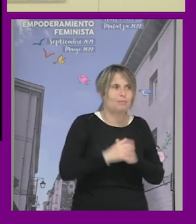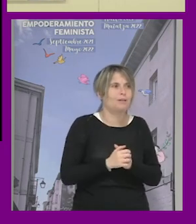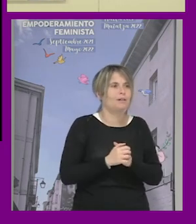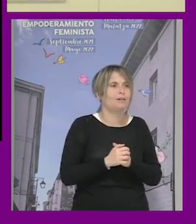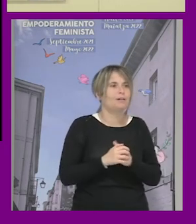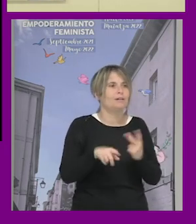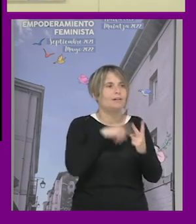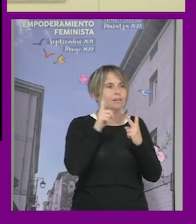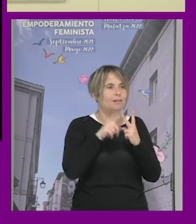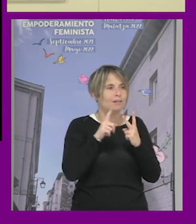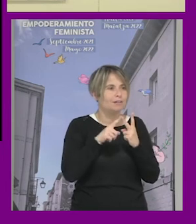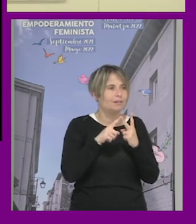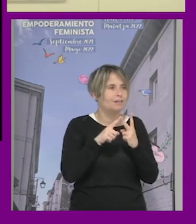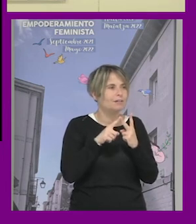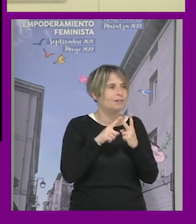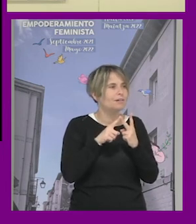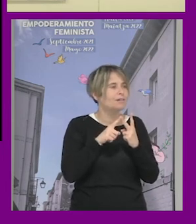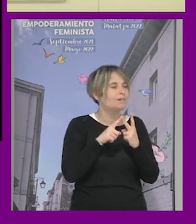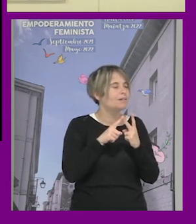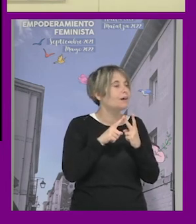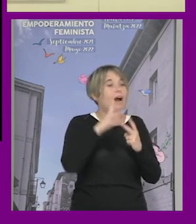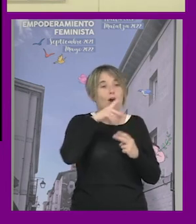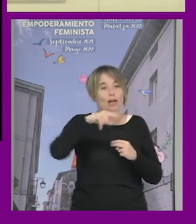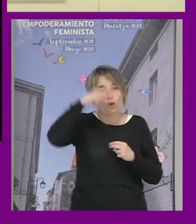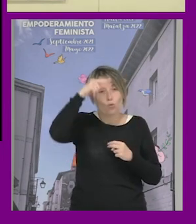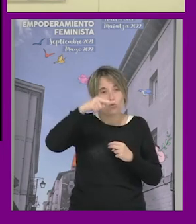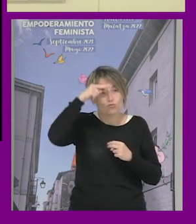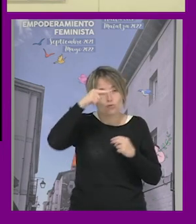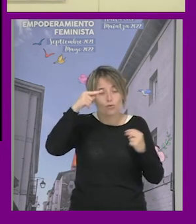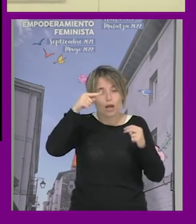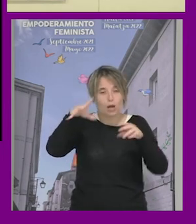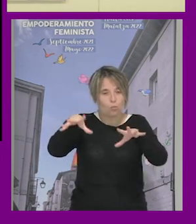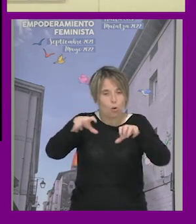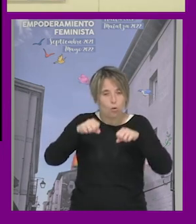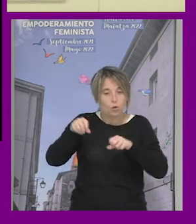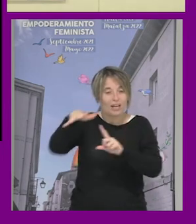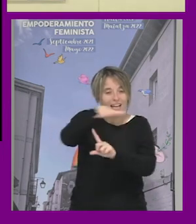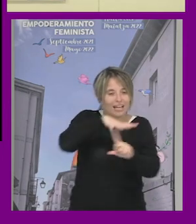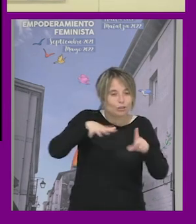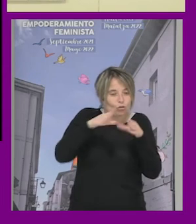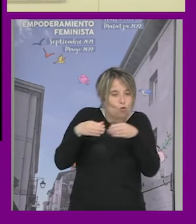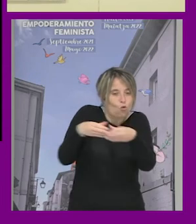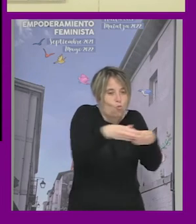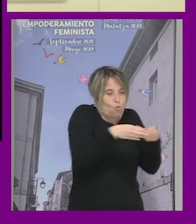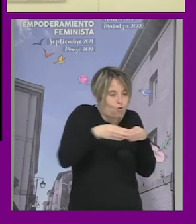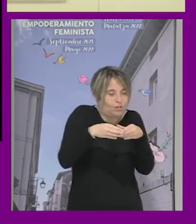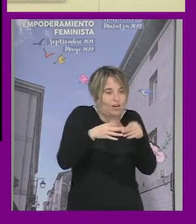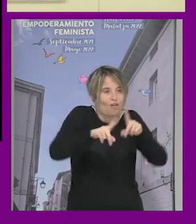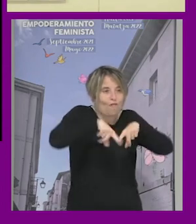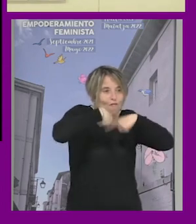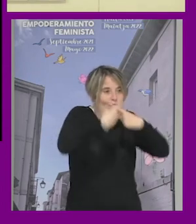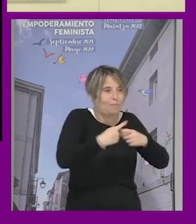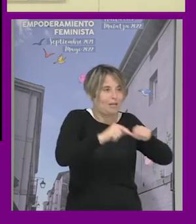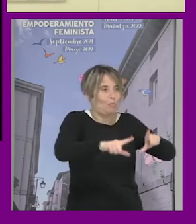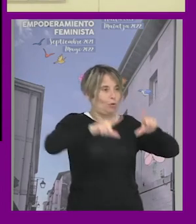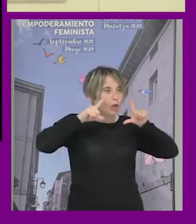el tema de vivimos en una cultura muy individualista y venían de entornos muy comunitarios y donde la familia tenía un papel